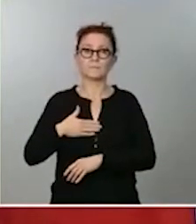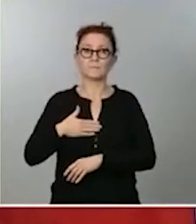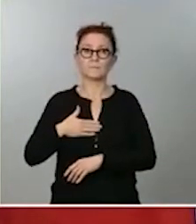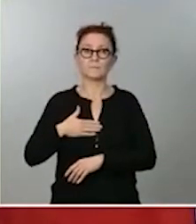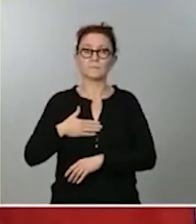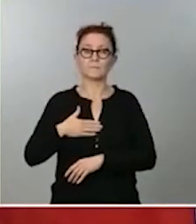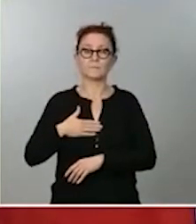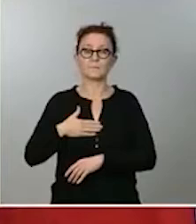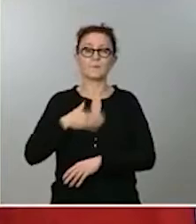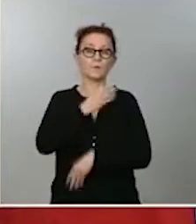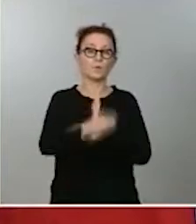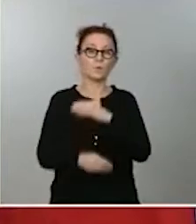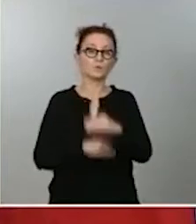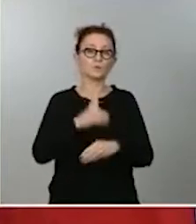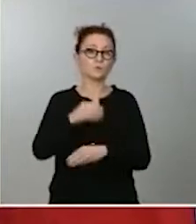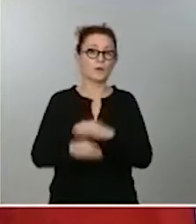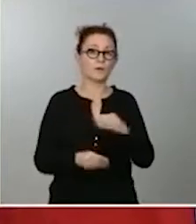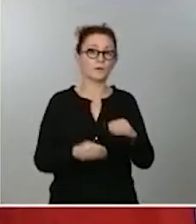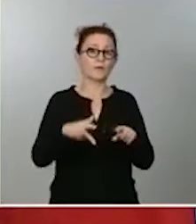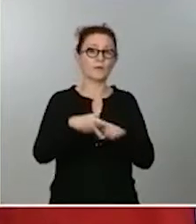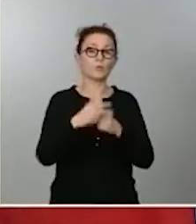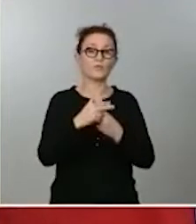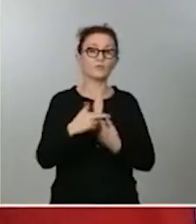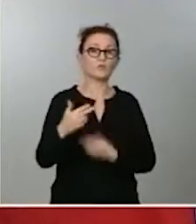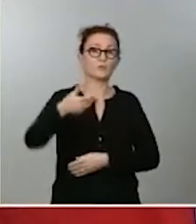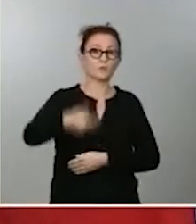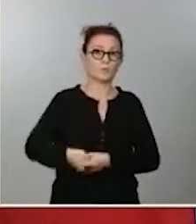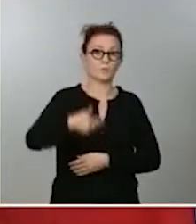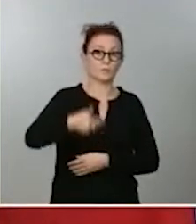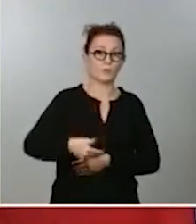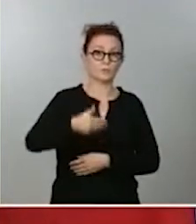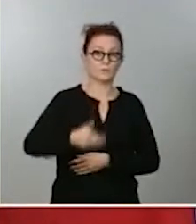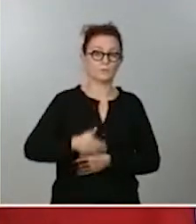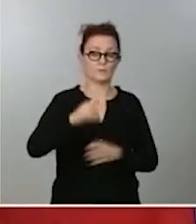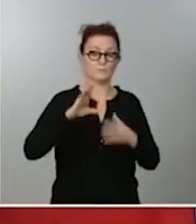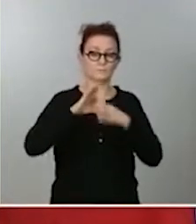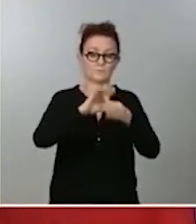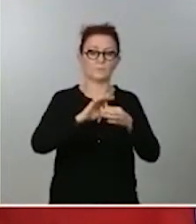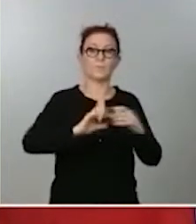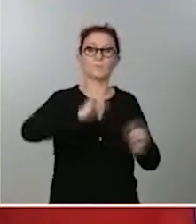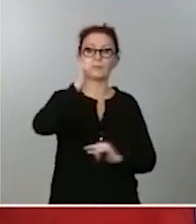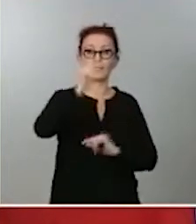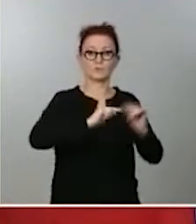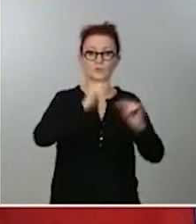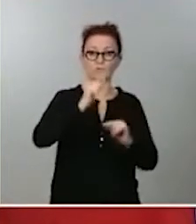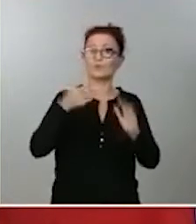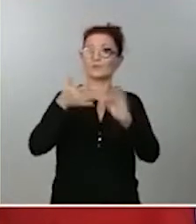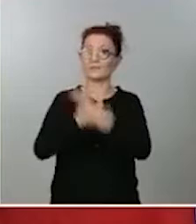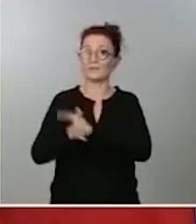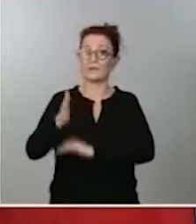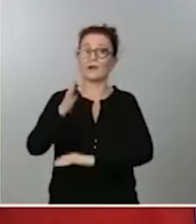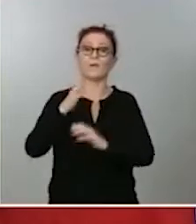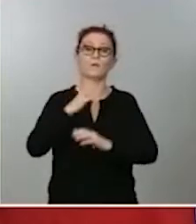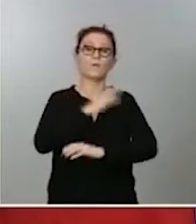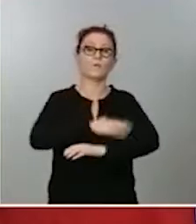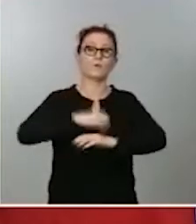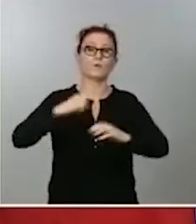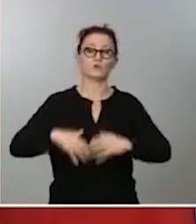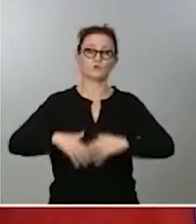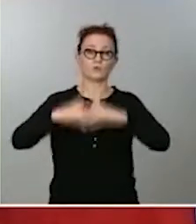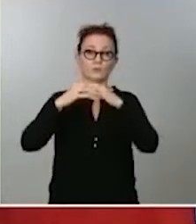importante que acompaña al proyecto de presupuesto como es el fondo de recuperación, donde la cobernanza con las comunidades autónomas va a ser